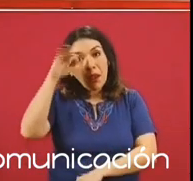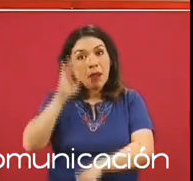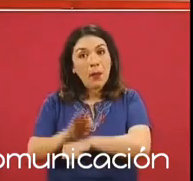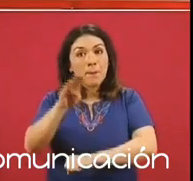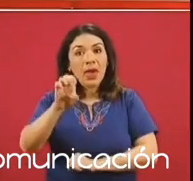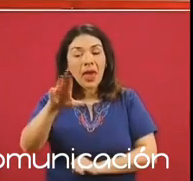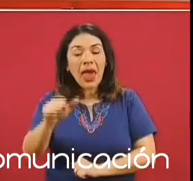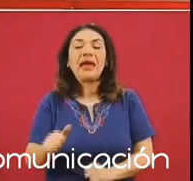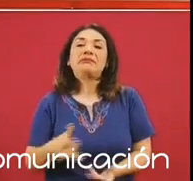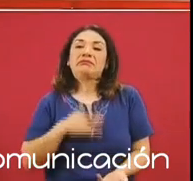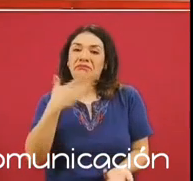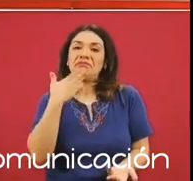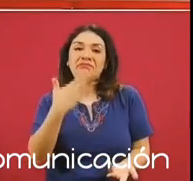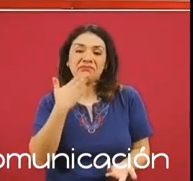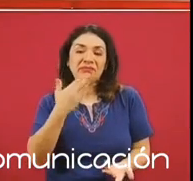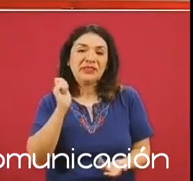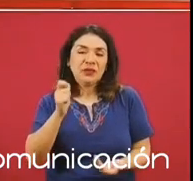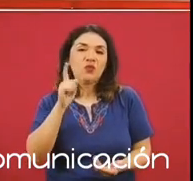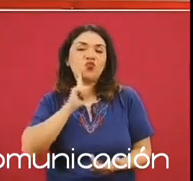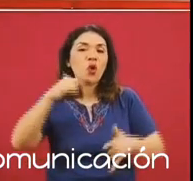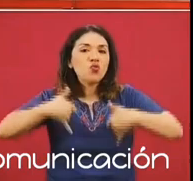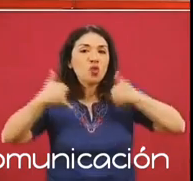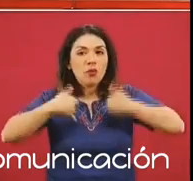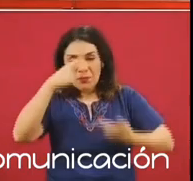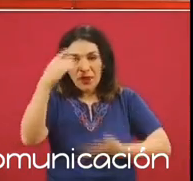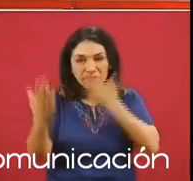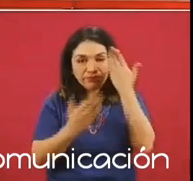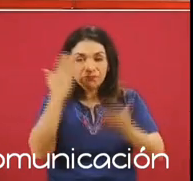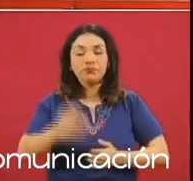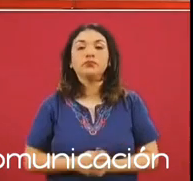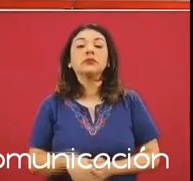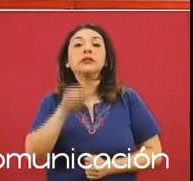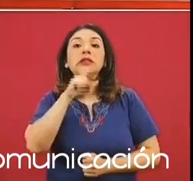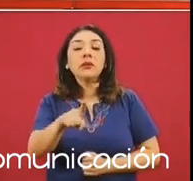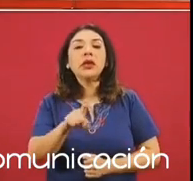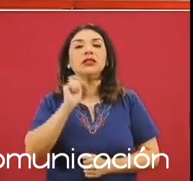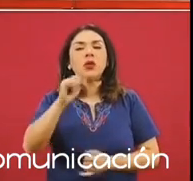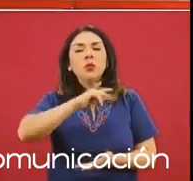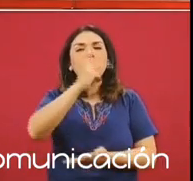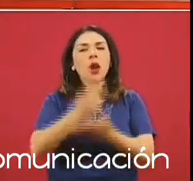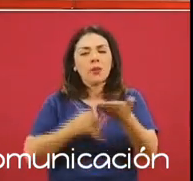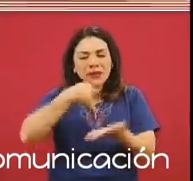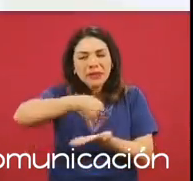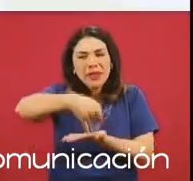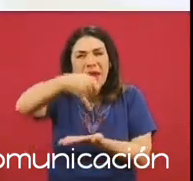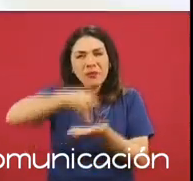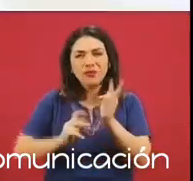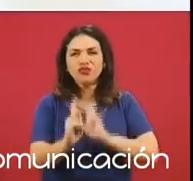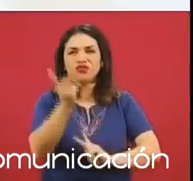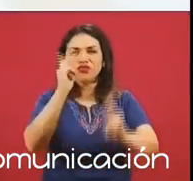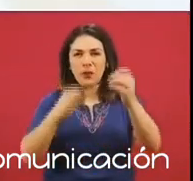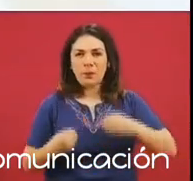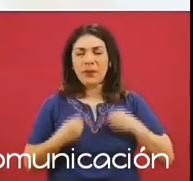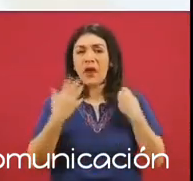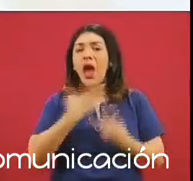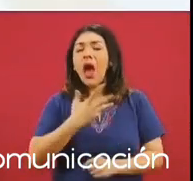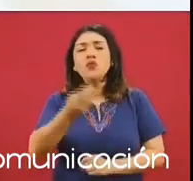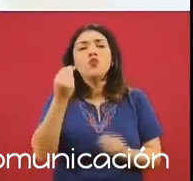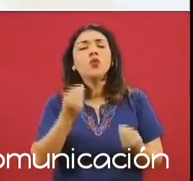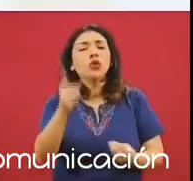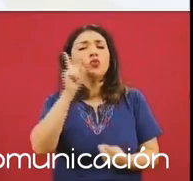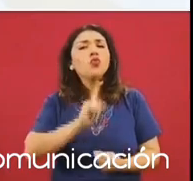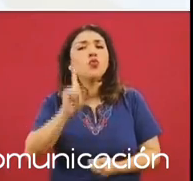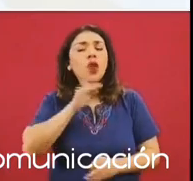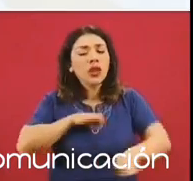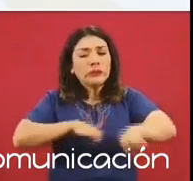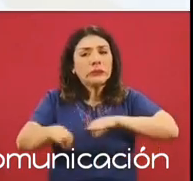mujeres, jóvenes, estudiantes. También en el caso de Sembrando Vida, tenemos muchas campesinas que